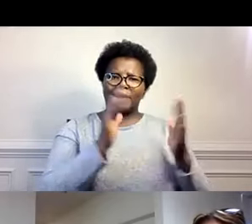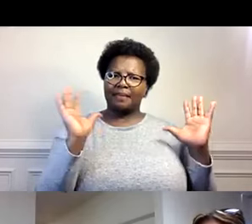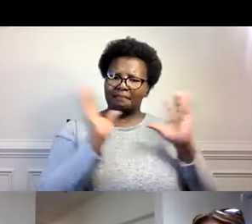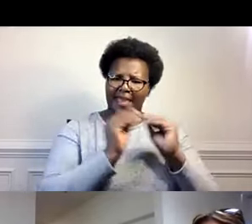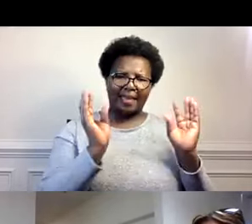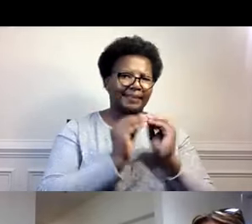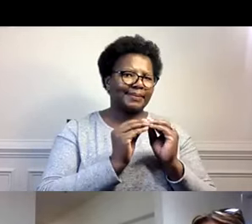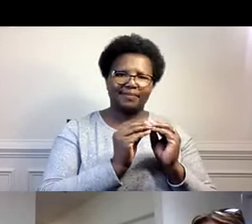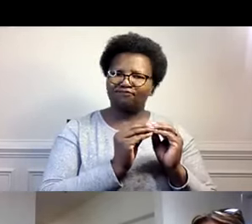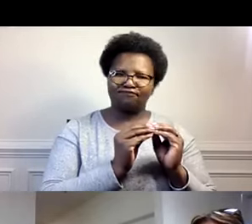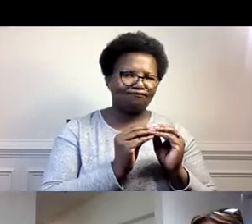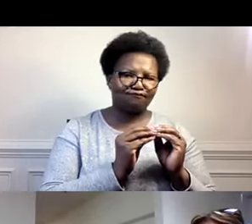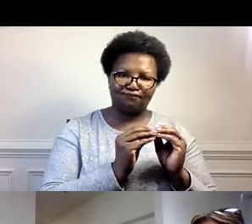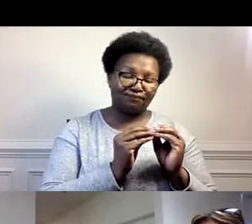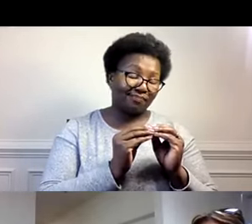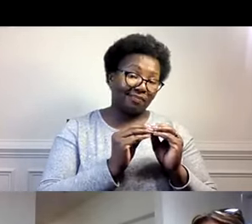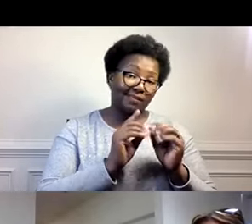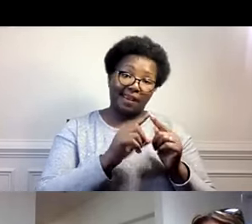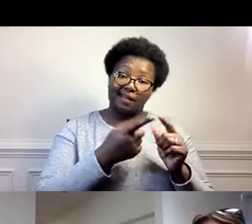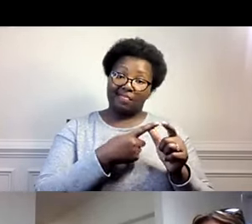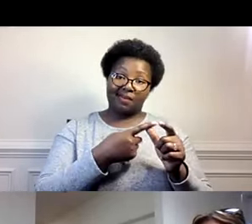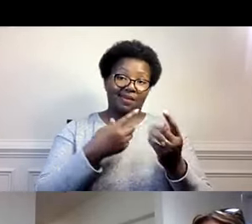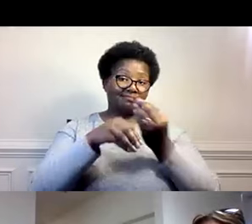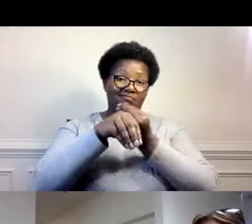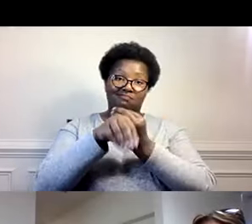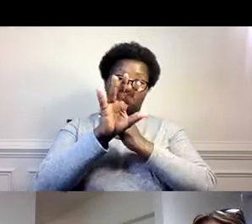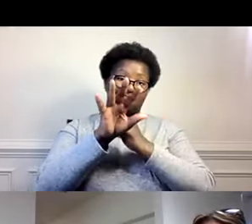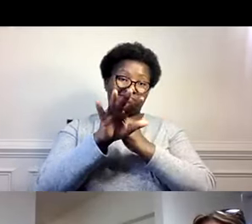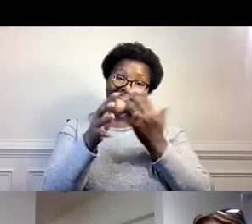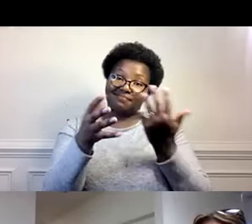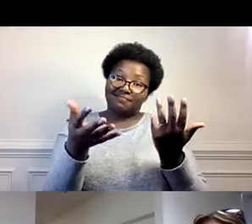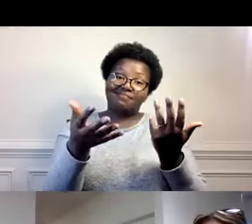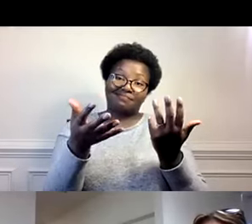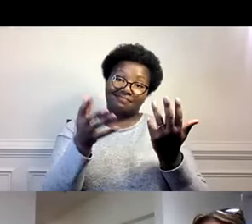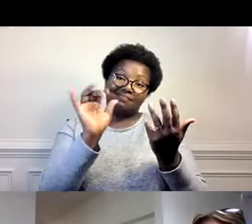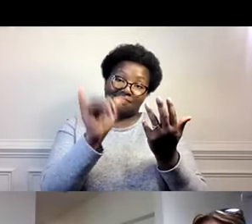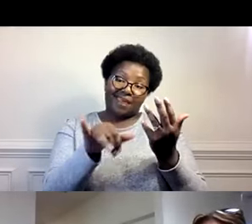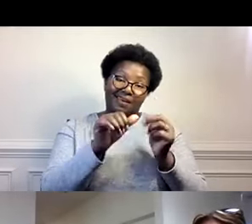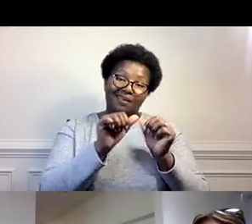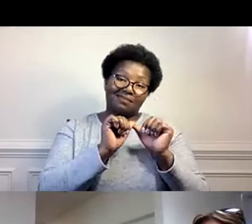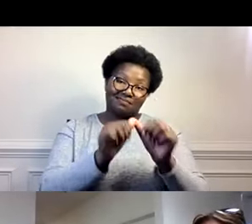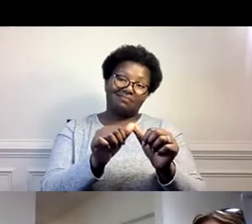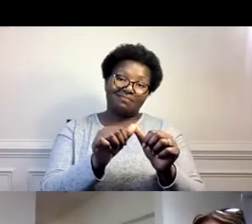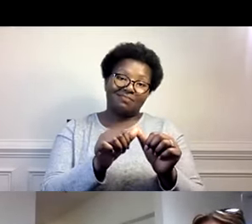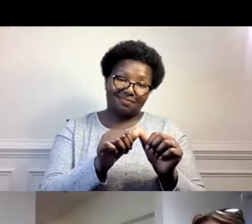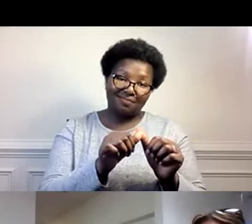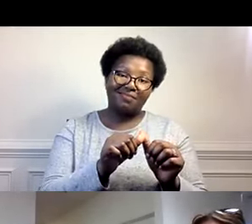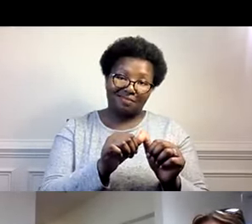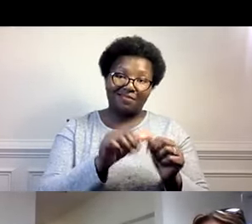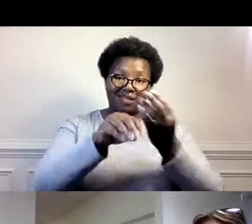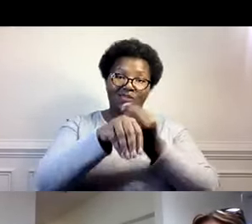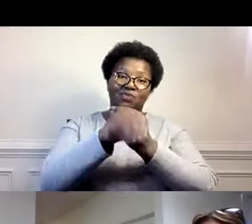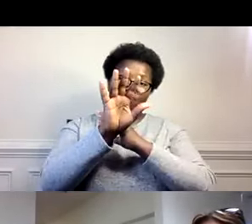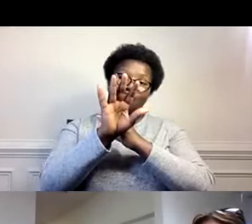parar. Y eso es algo que ellos disfrutaban mucho. Con el tiempo, Zoom llegó a ser enorme.